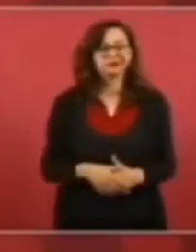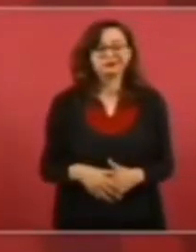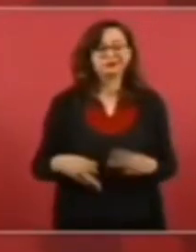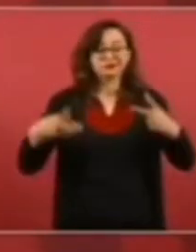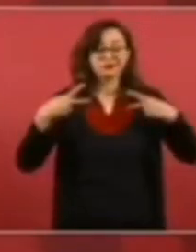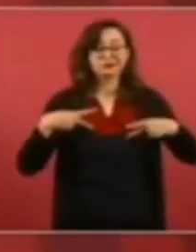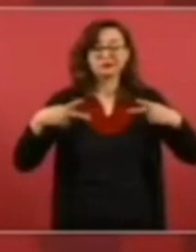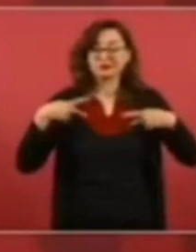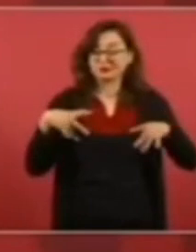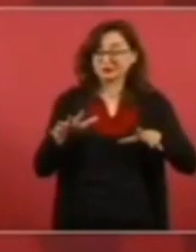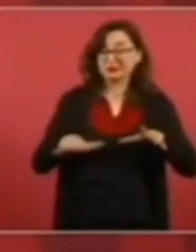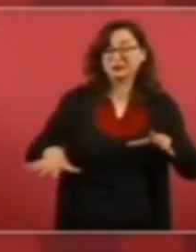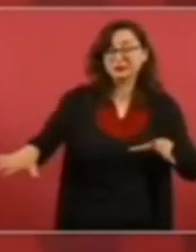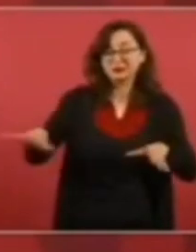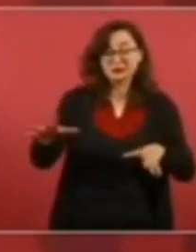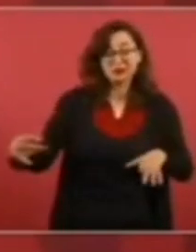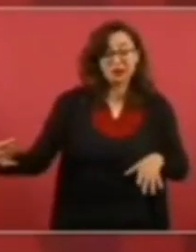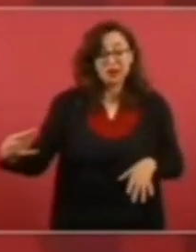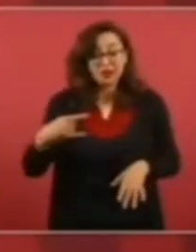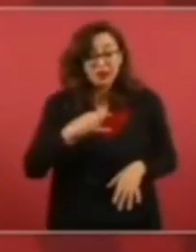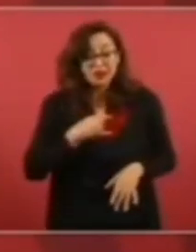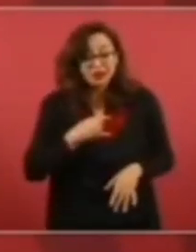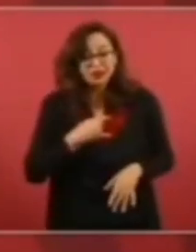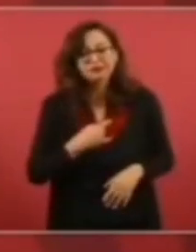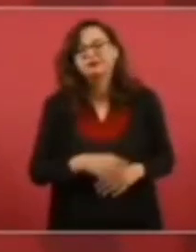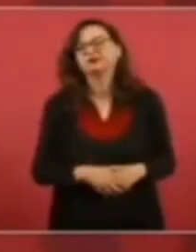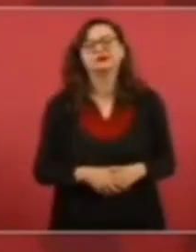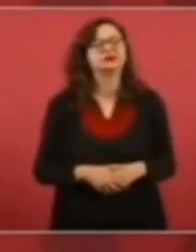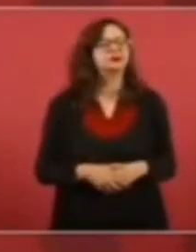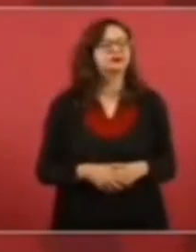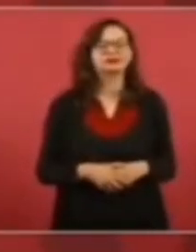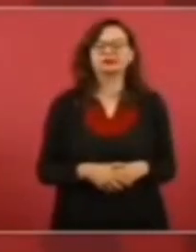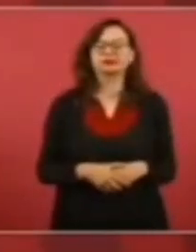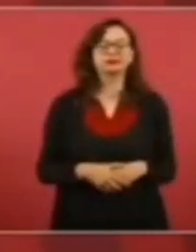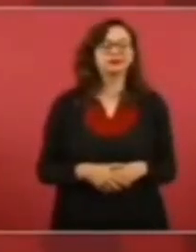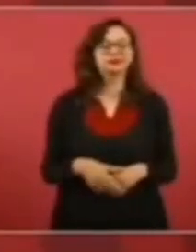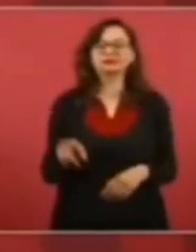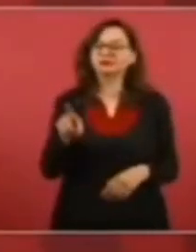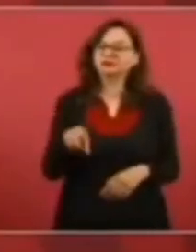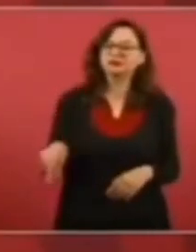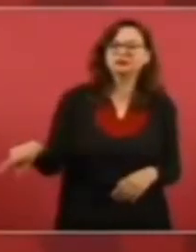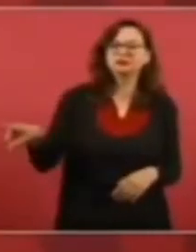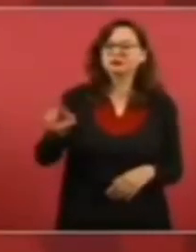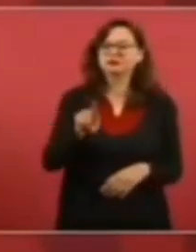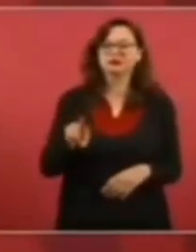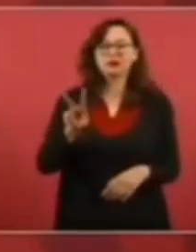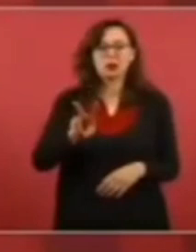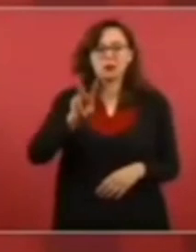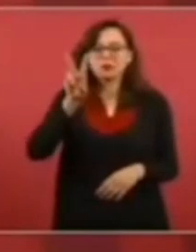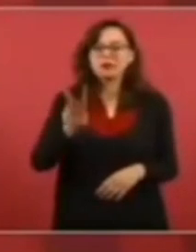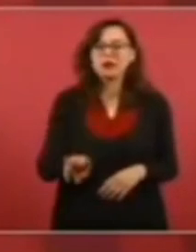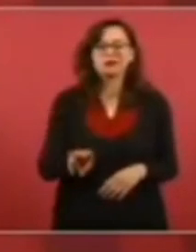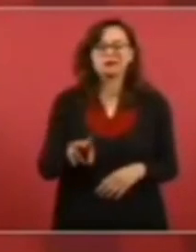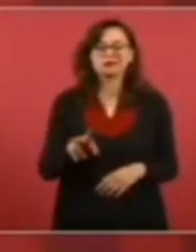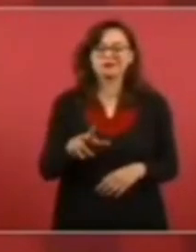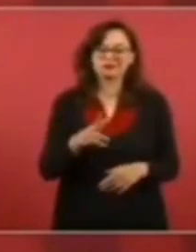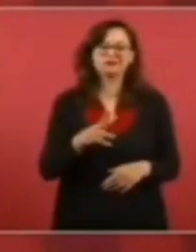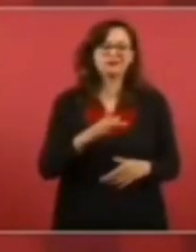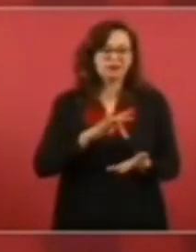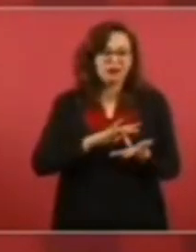muy, muy, muy afectuoso,